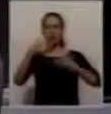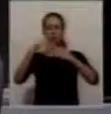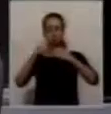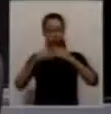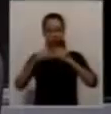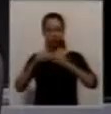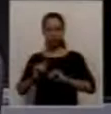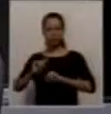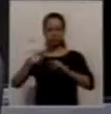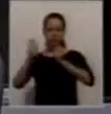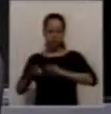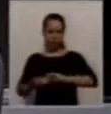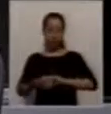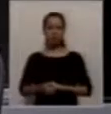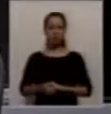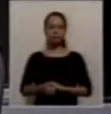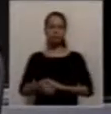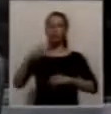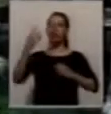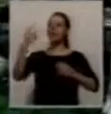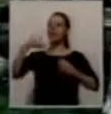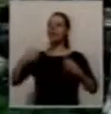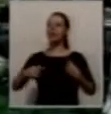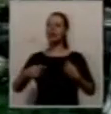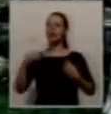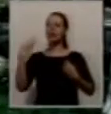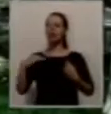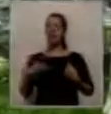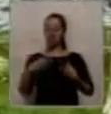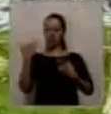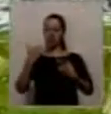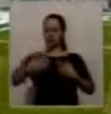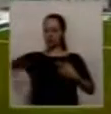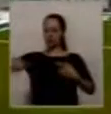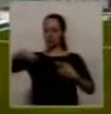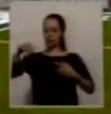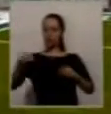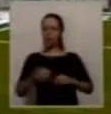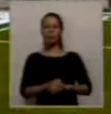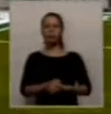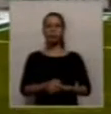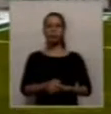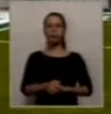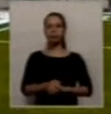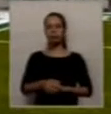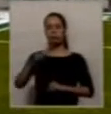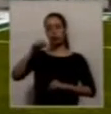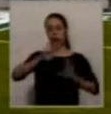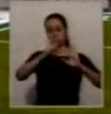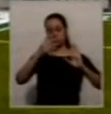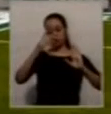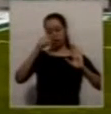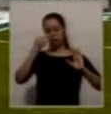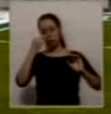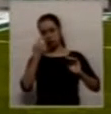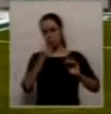predio, ese complejo, para reunir las necesidades de capital? Mire, hoy el municipio no cuenta con un complejo de tal